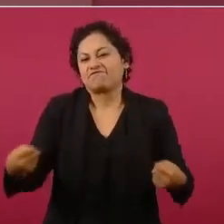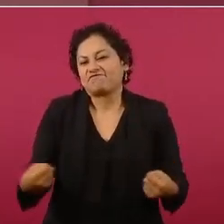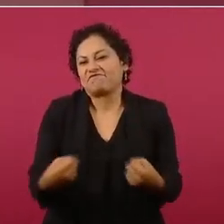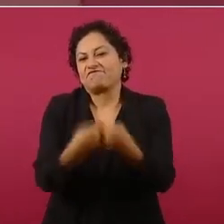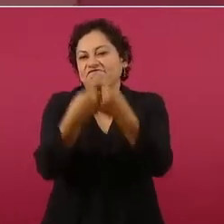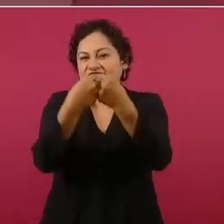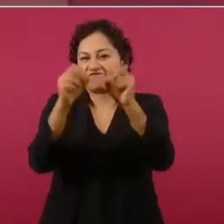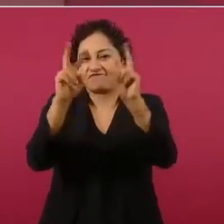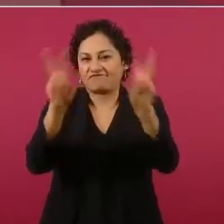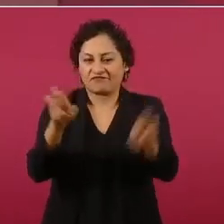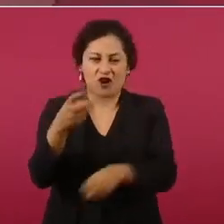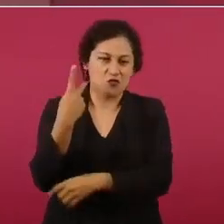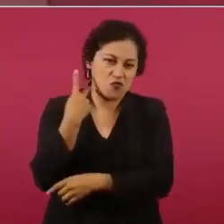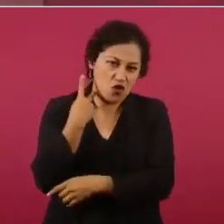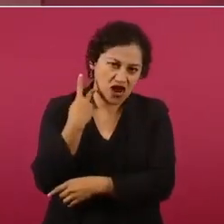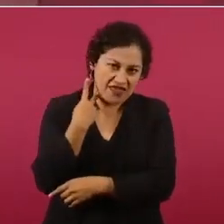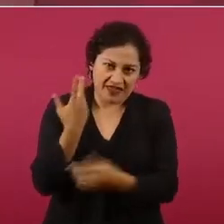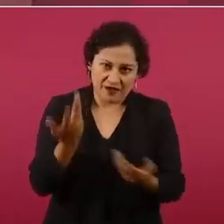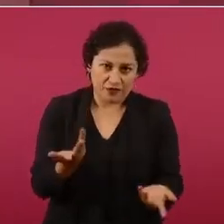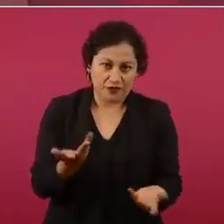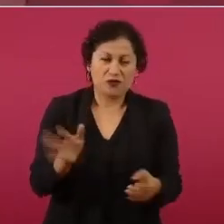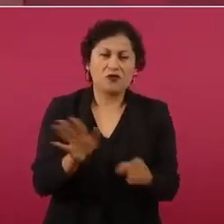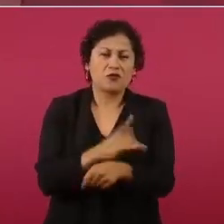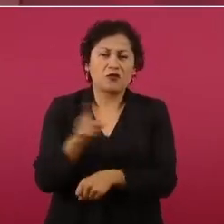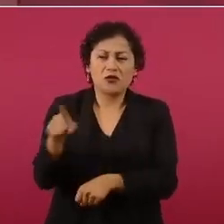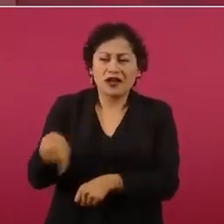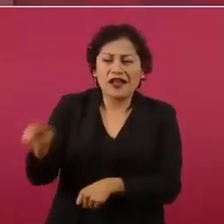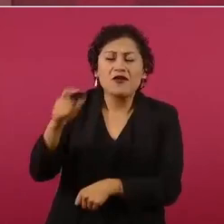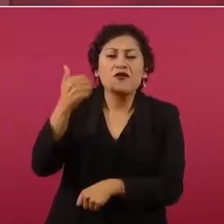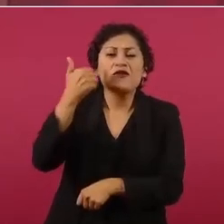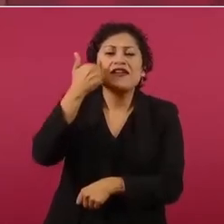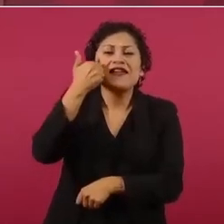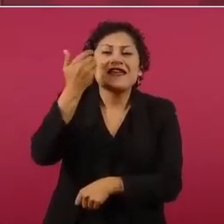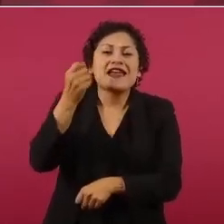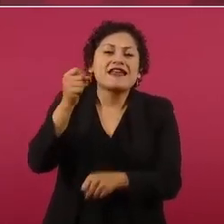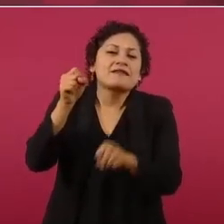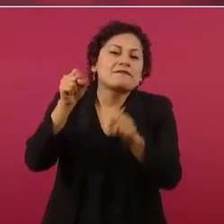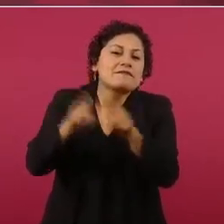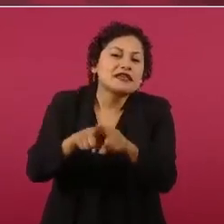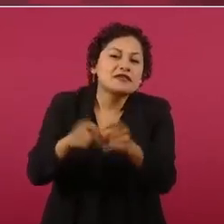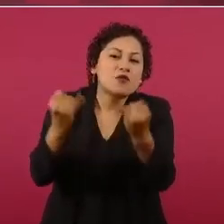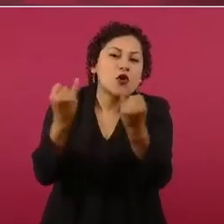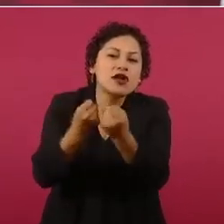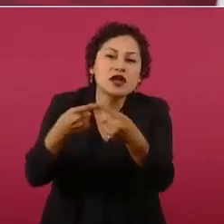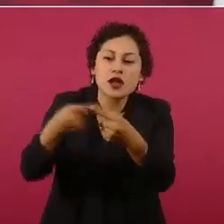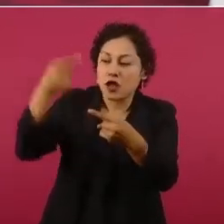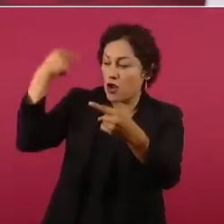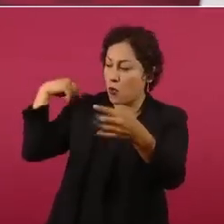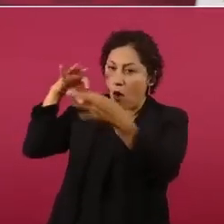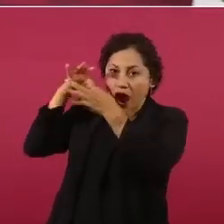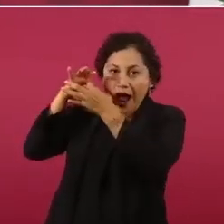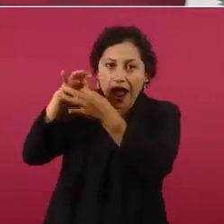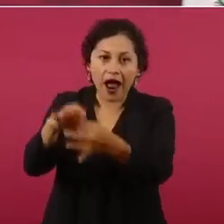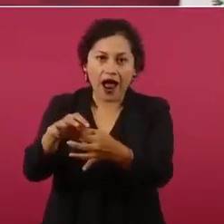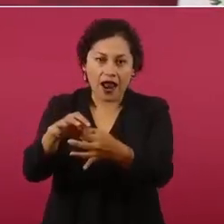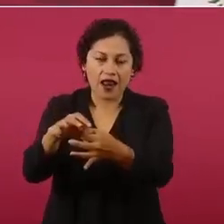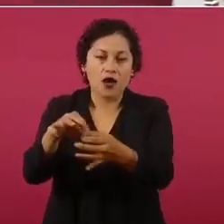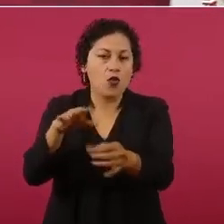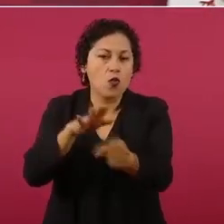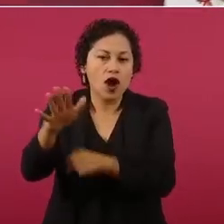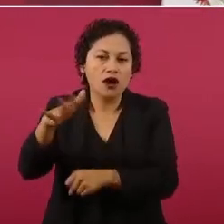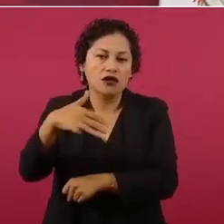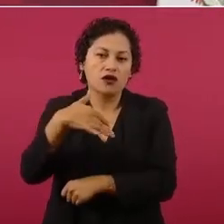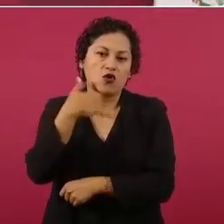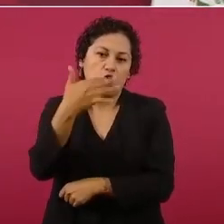que continúe el mismo régimen de corrupción, no voy a terminar o